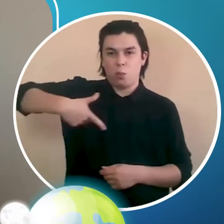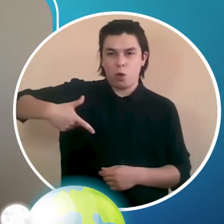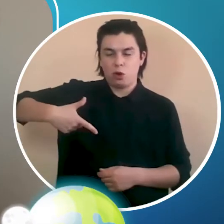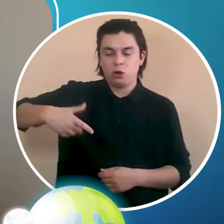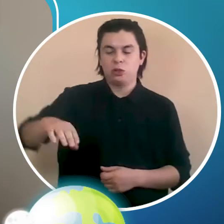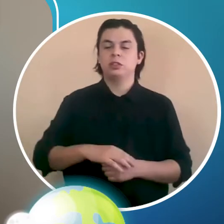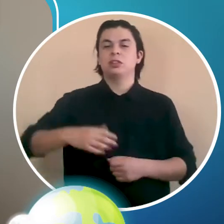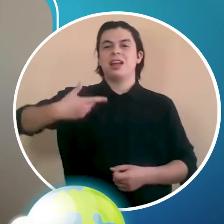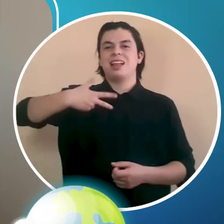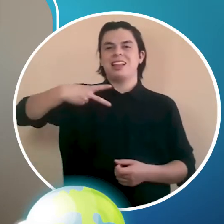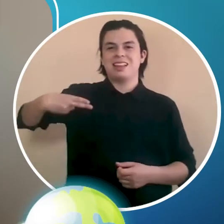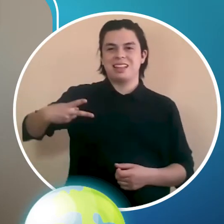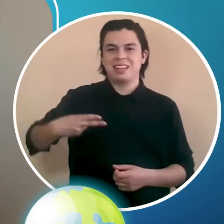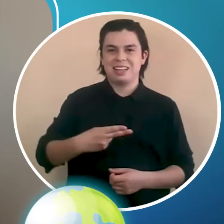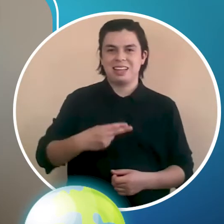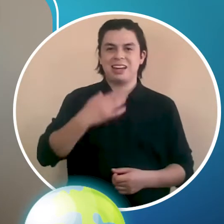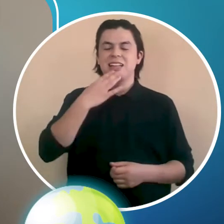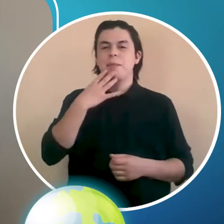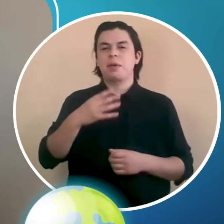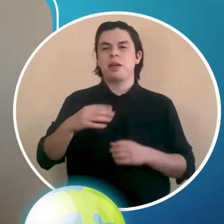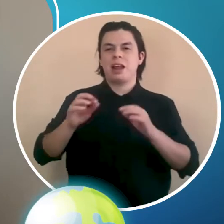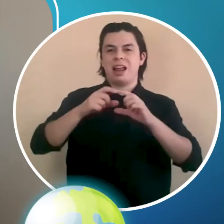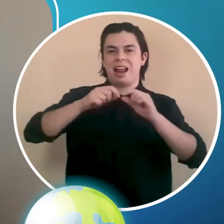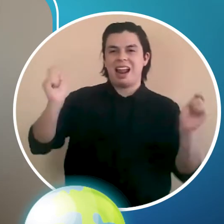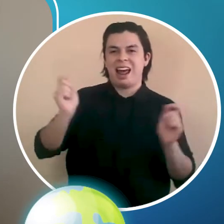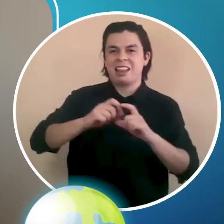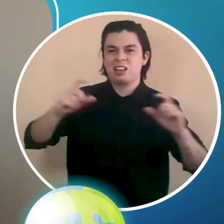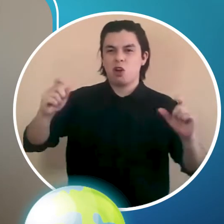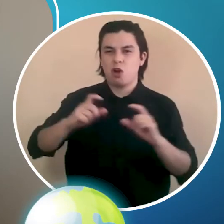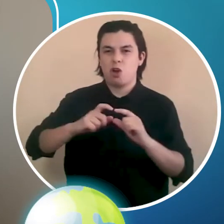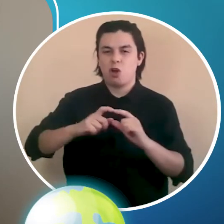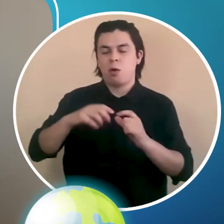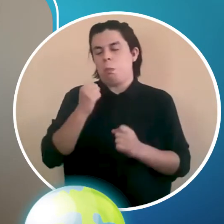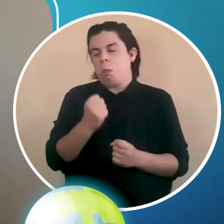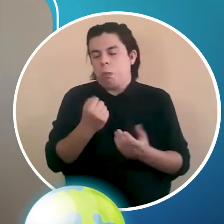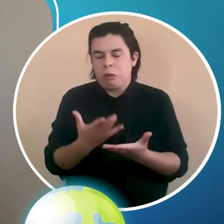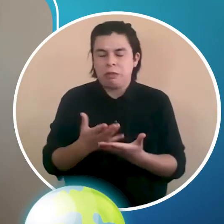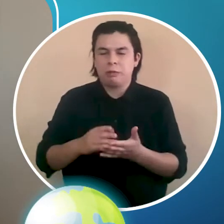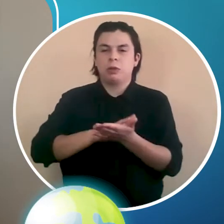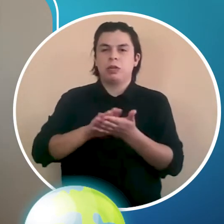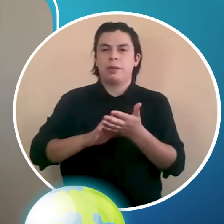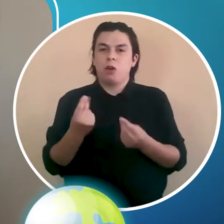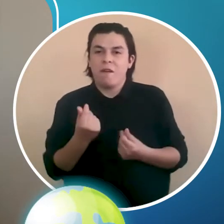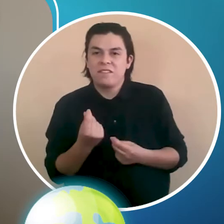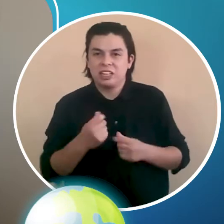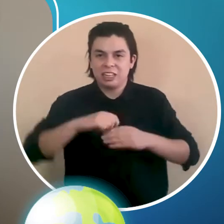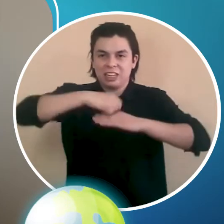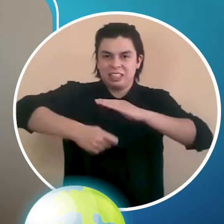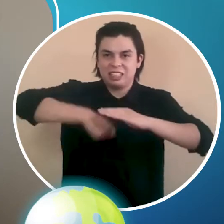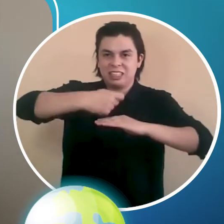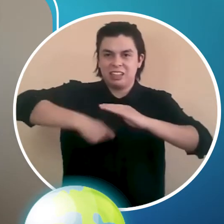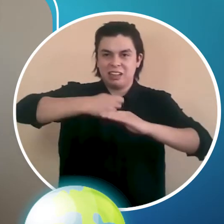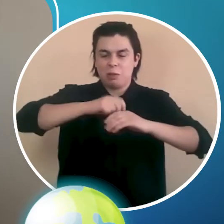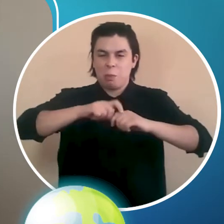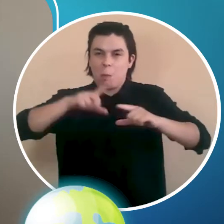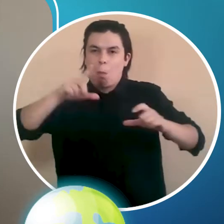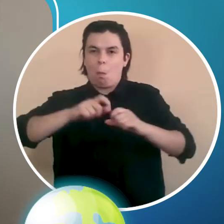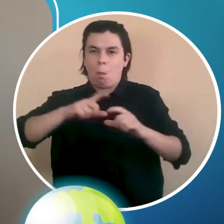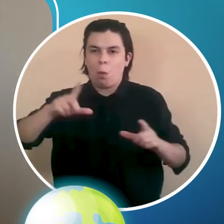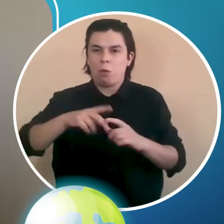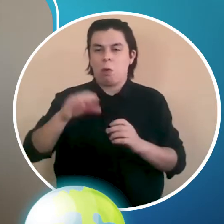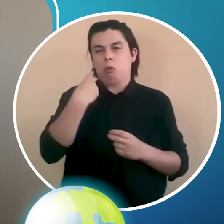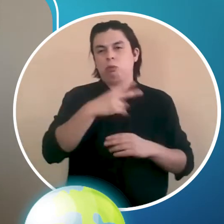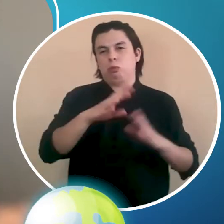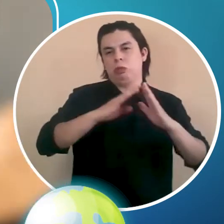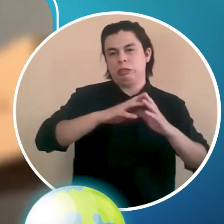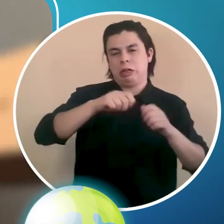plumón, tijera, unos tres plásticos, pueden ser estos de billete o los que tengan en la casa. Necesitaremos un scotch,